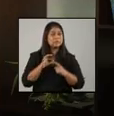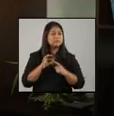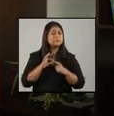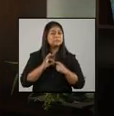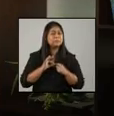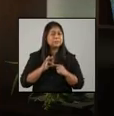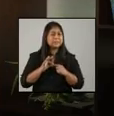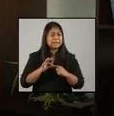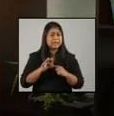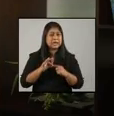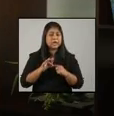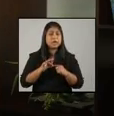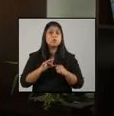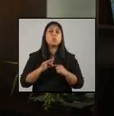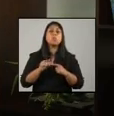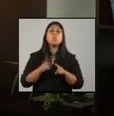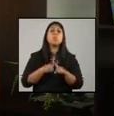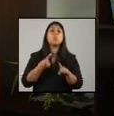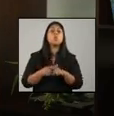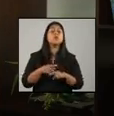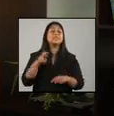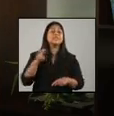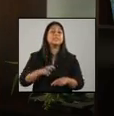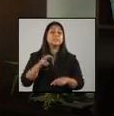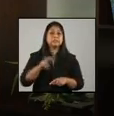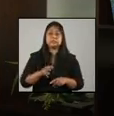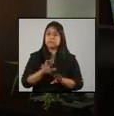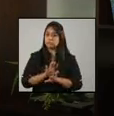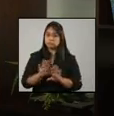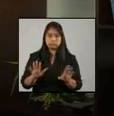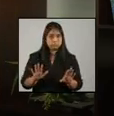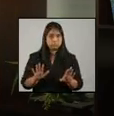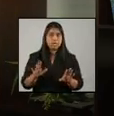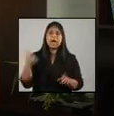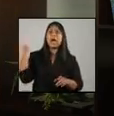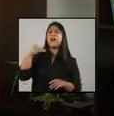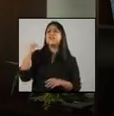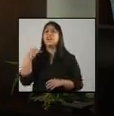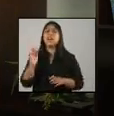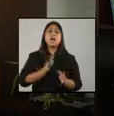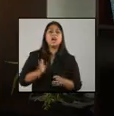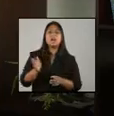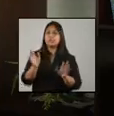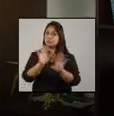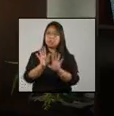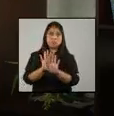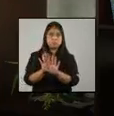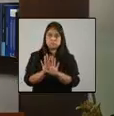especialmente sólo si es estrictamente necesario. Recuérdense algo.